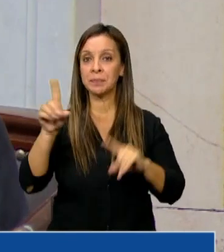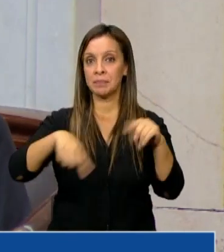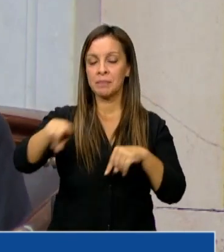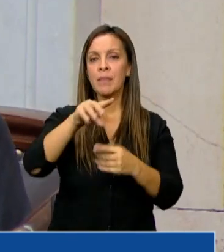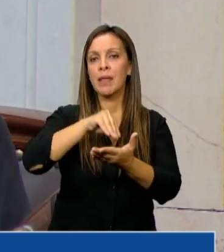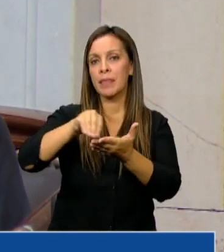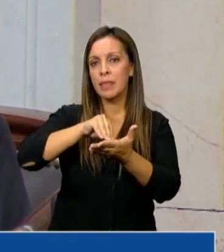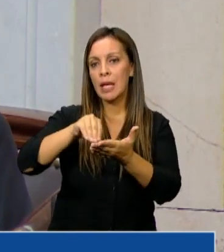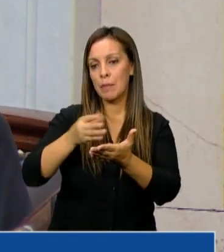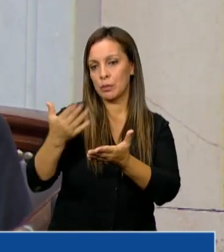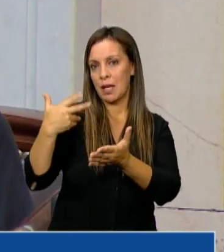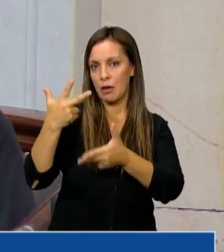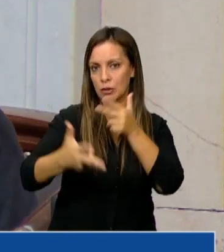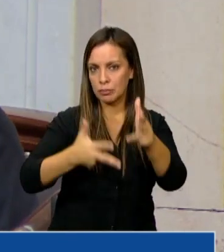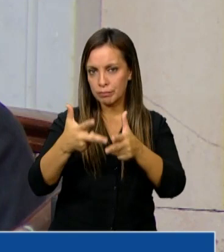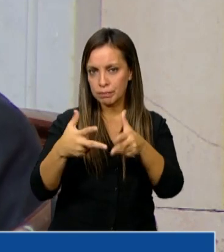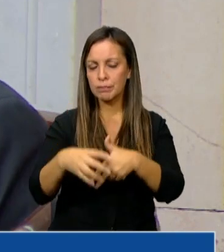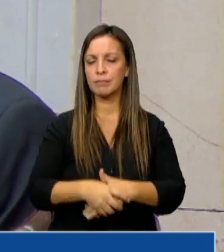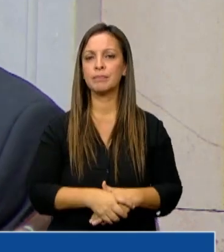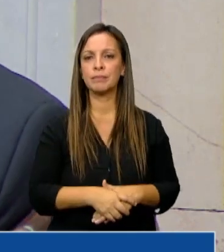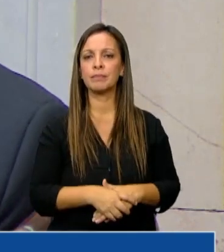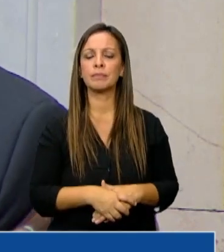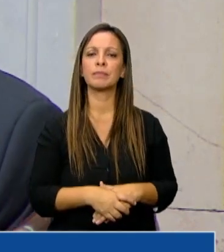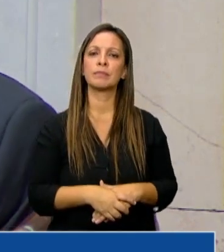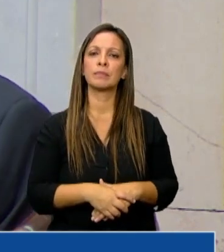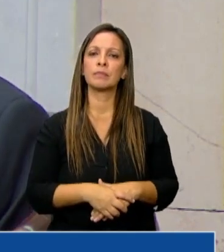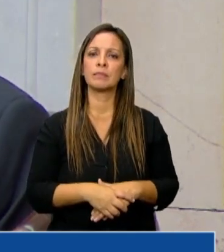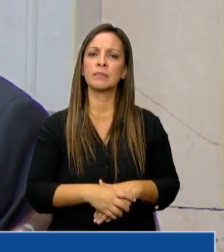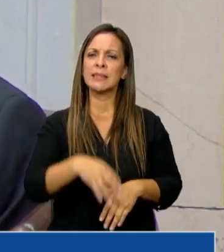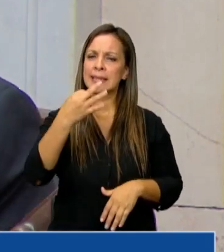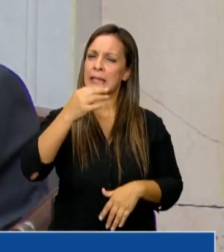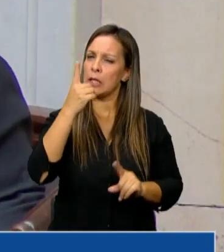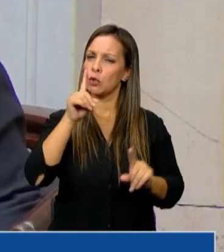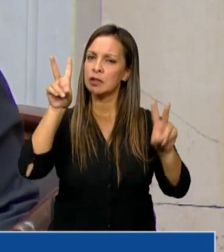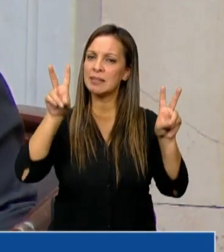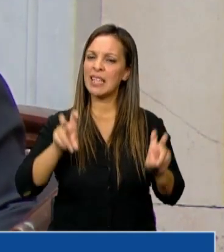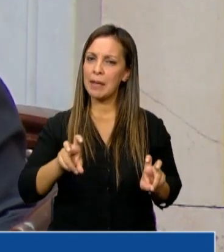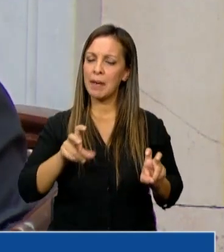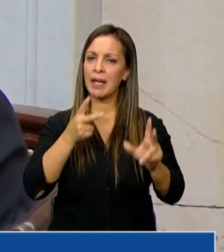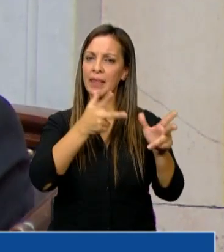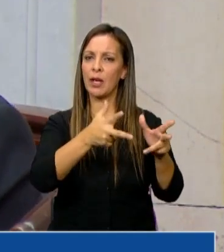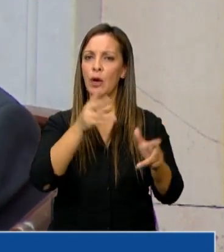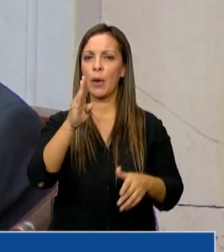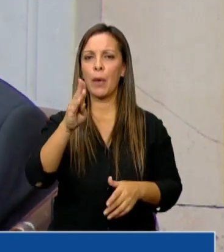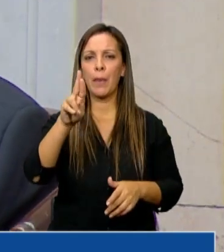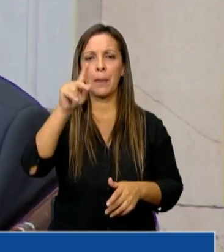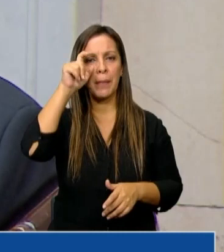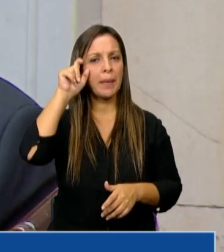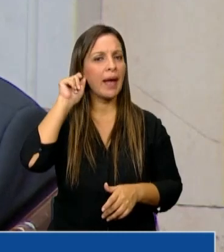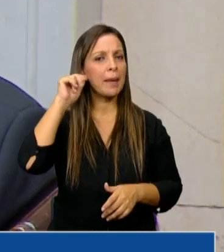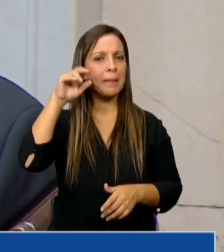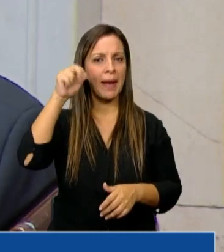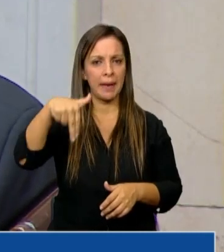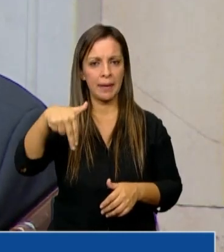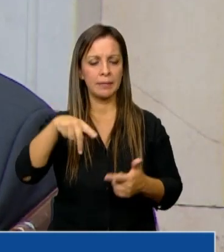diputados previo a que me toque hablar, puntualmente algunas cuestiones que planteó Miriam Bregman, algunas cuestiones